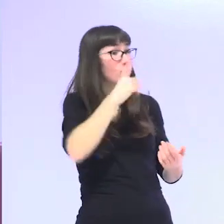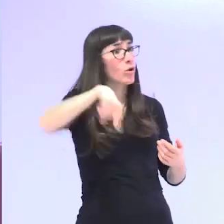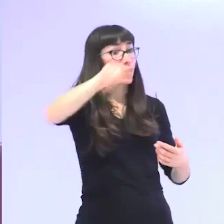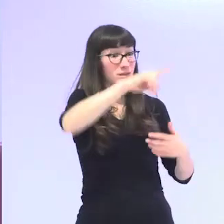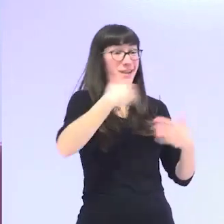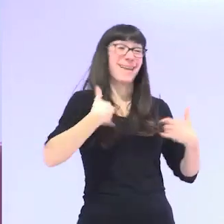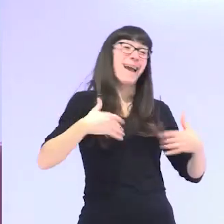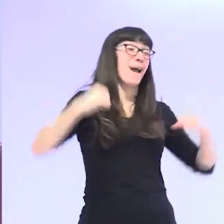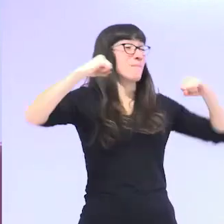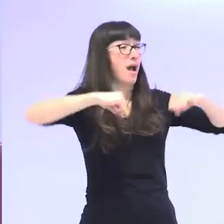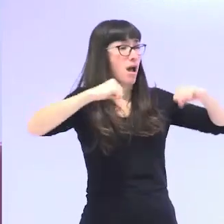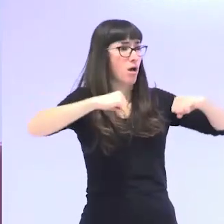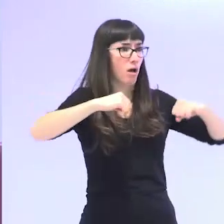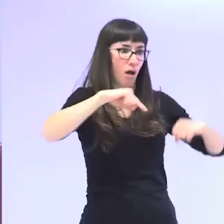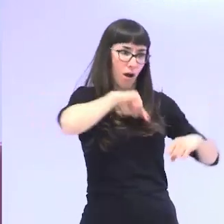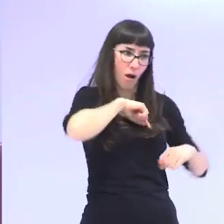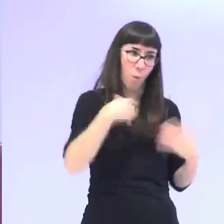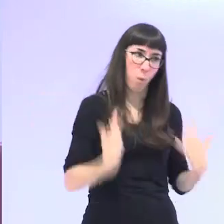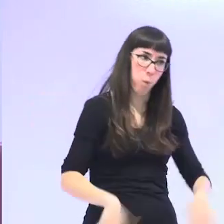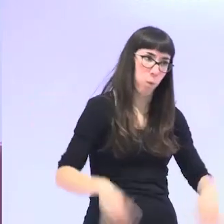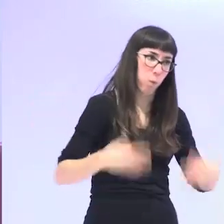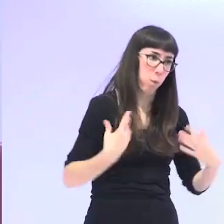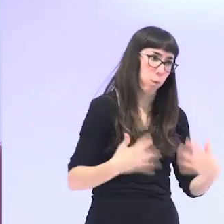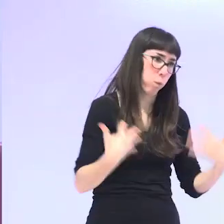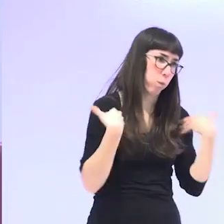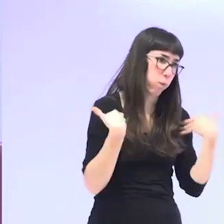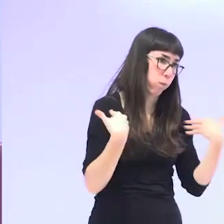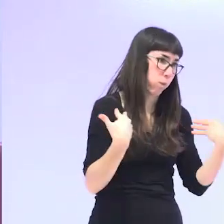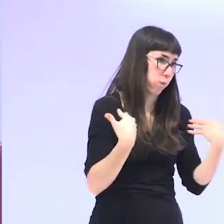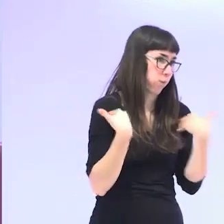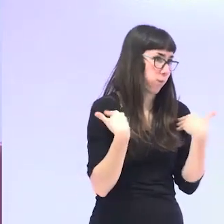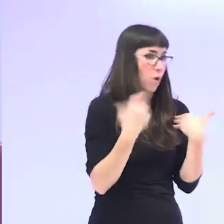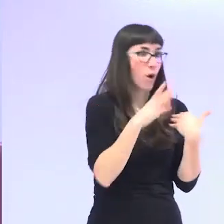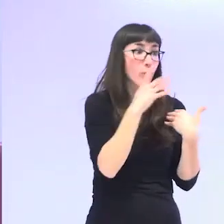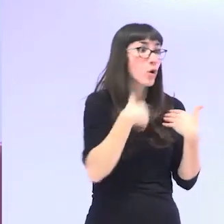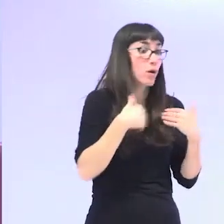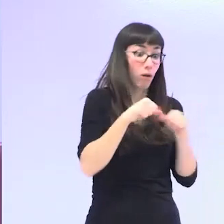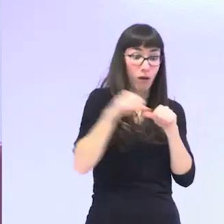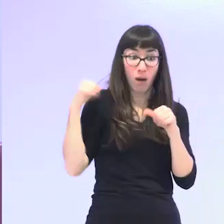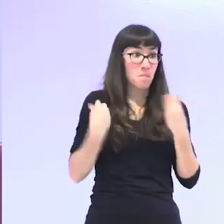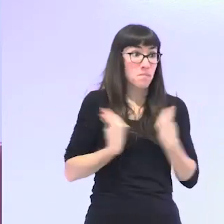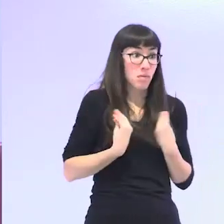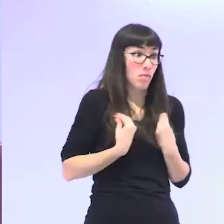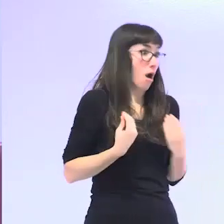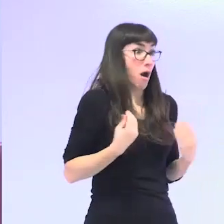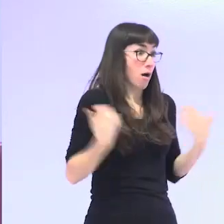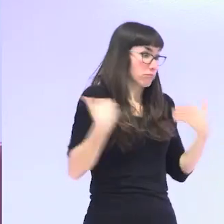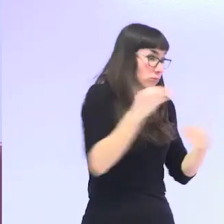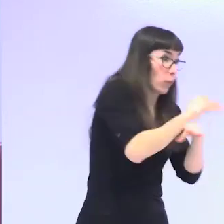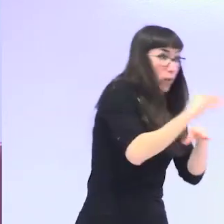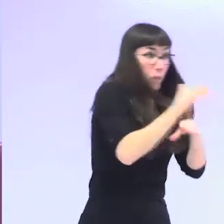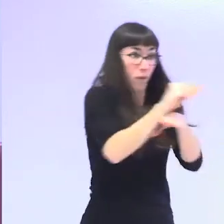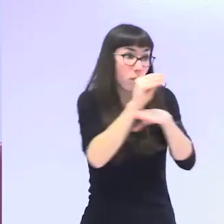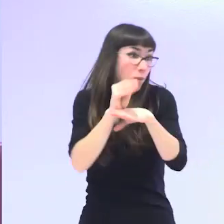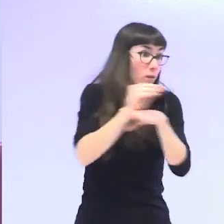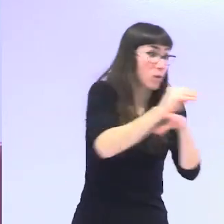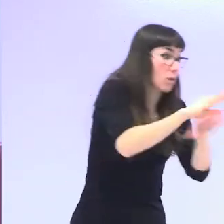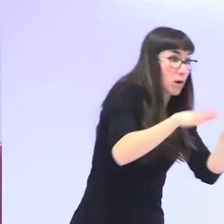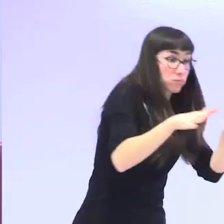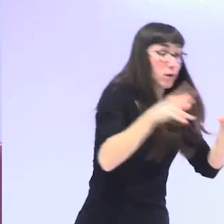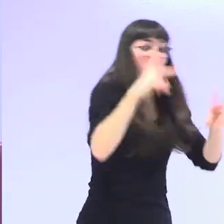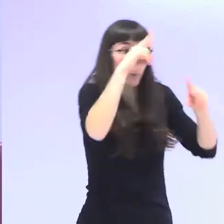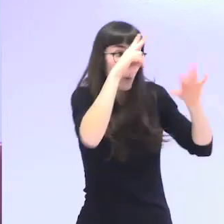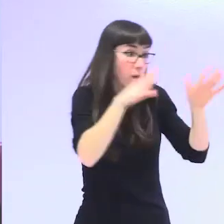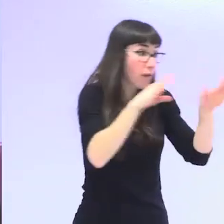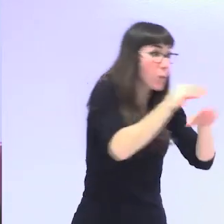machacadas porque somos seres para otros porque estamos permanentemente cuidando de todo el mundo y preocupadas de